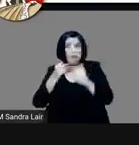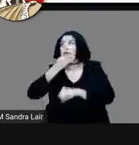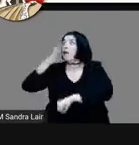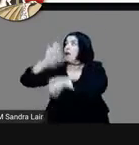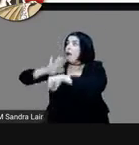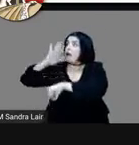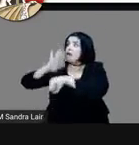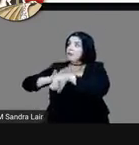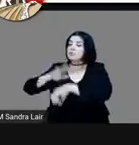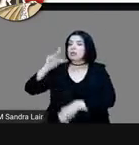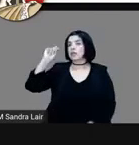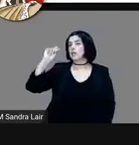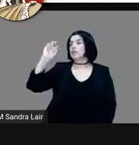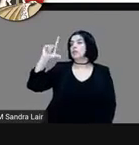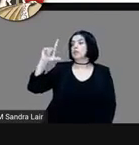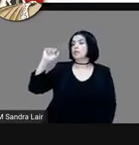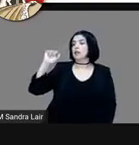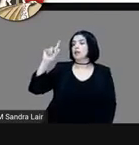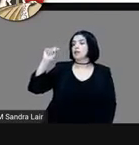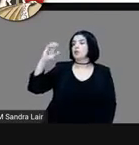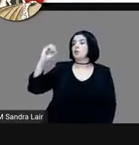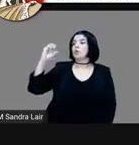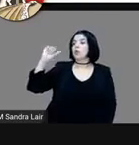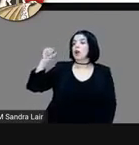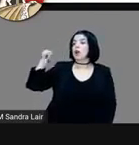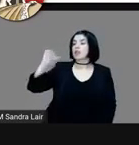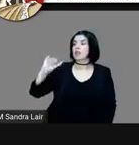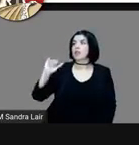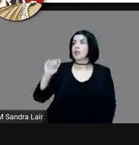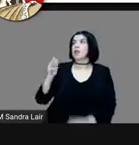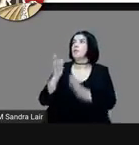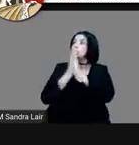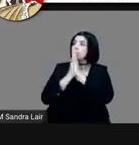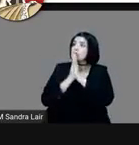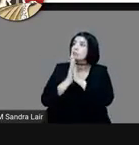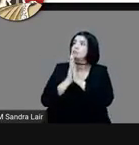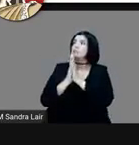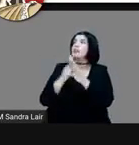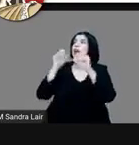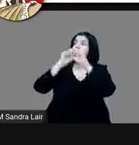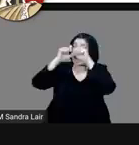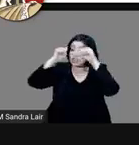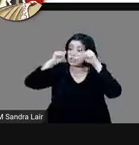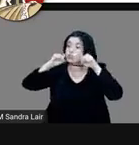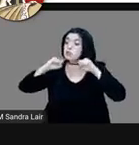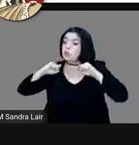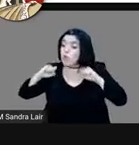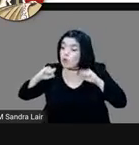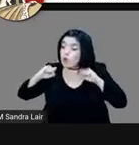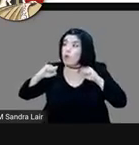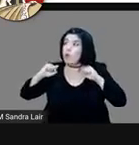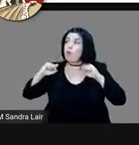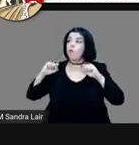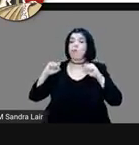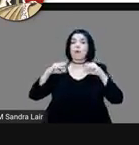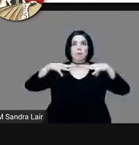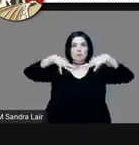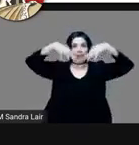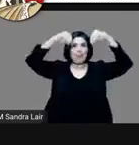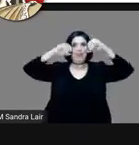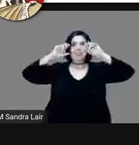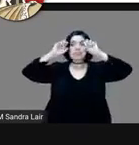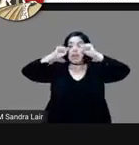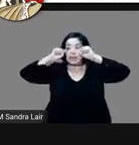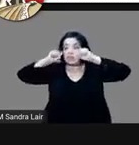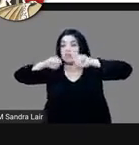¿verdad?, al máximo gobernante, que se asome por la azotea del Palacio y trate de